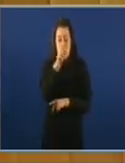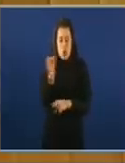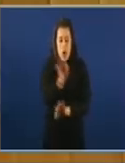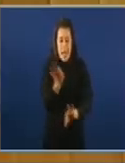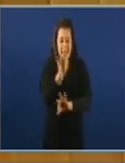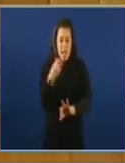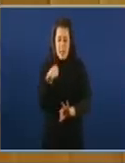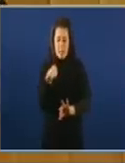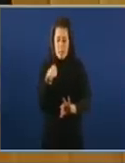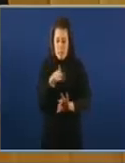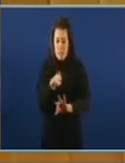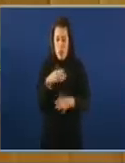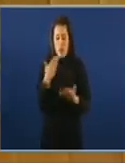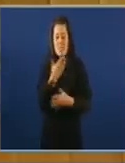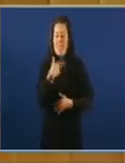responsabilidade xurídica